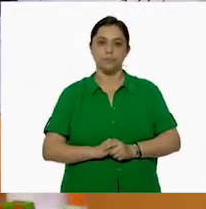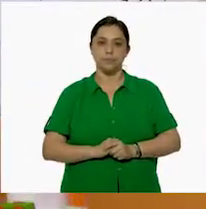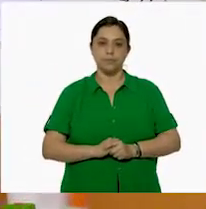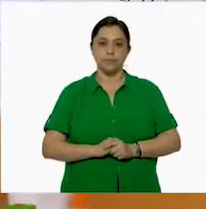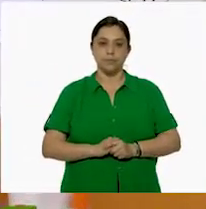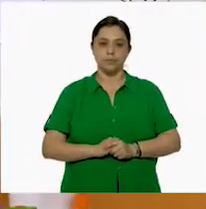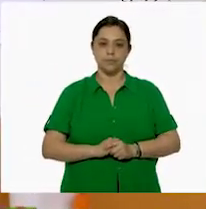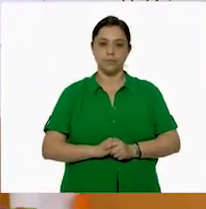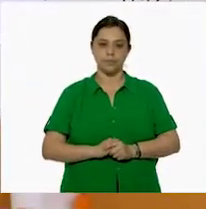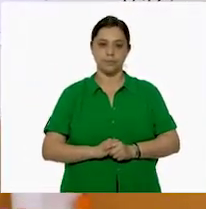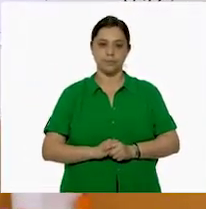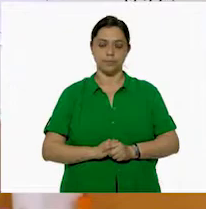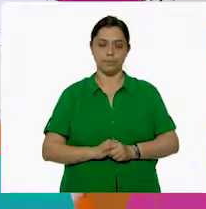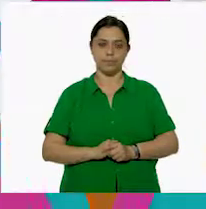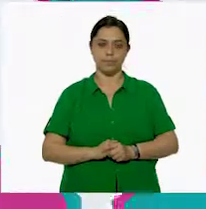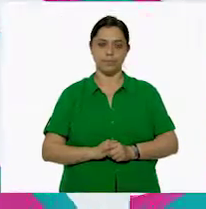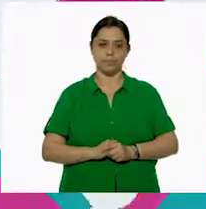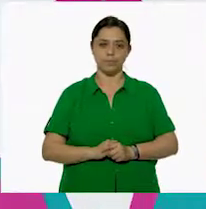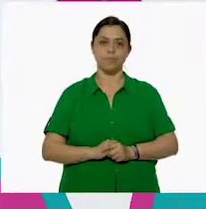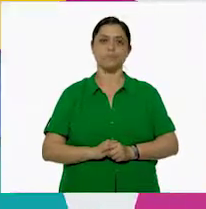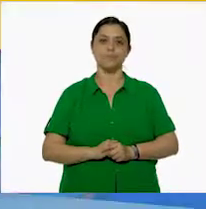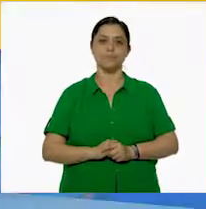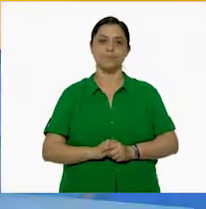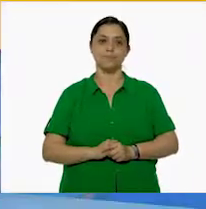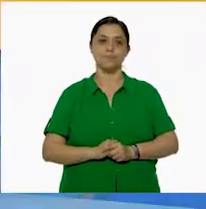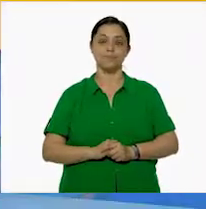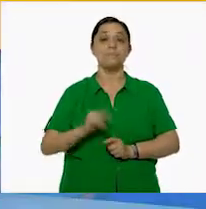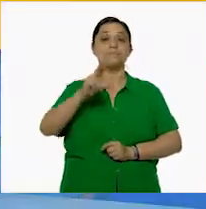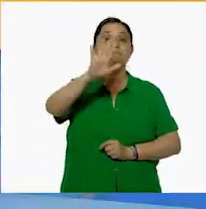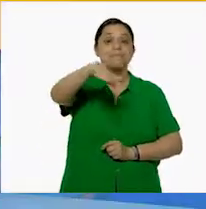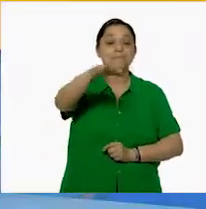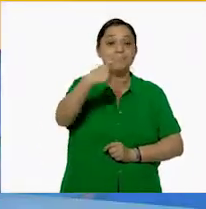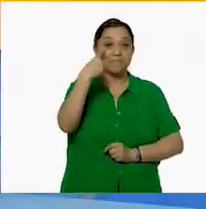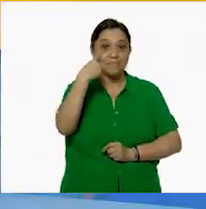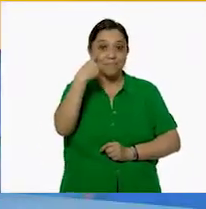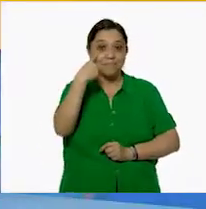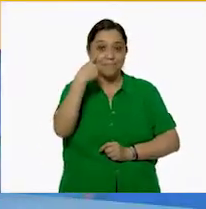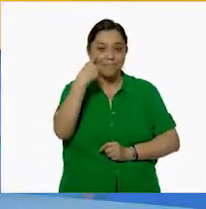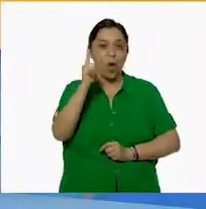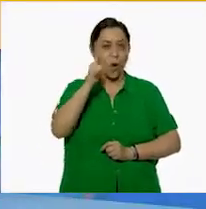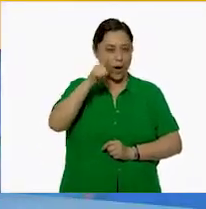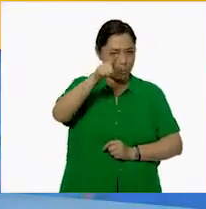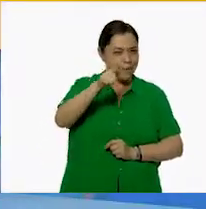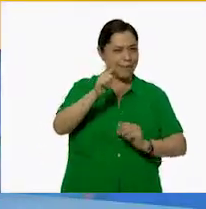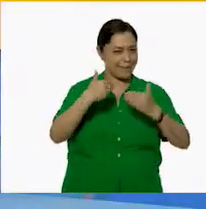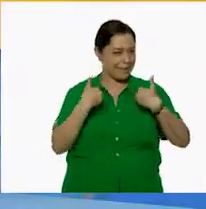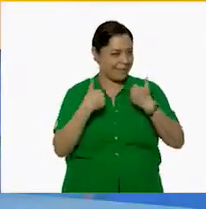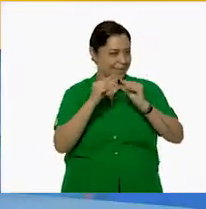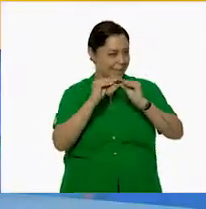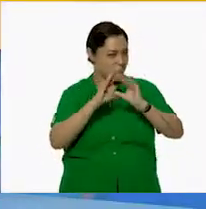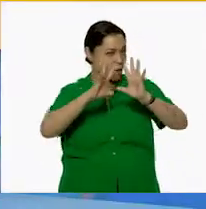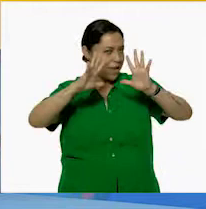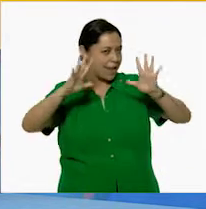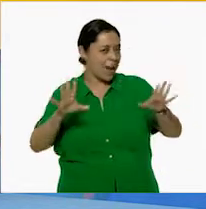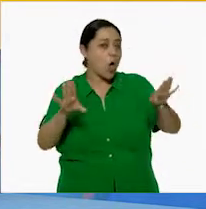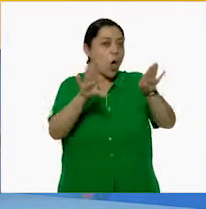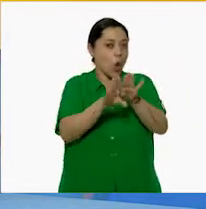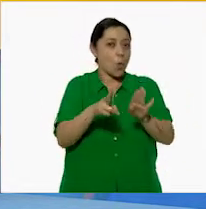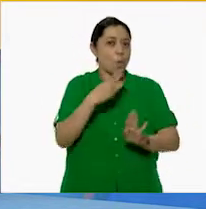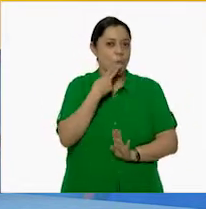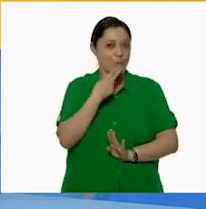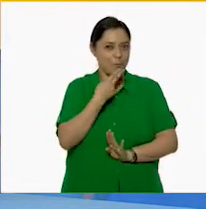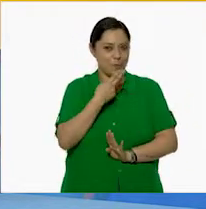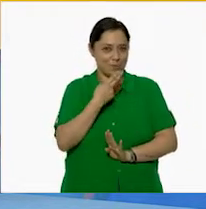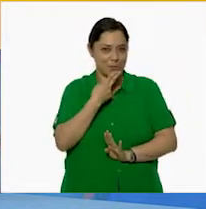504. Muy, muy bien. Niñas y niños, esperamos que les haya quedado muy claro cómo utilizar estas